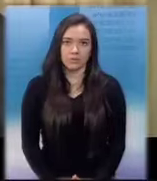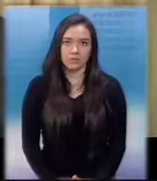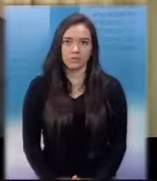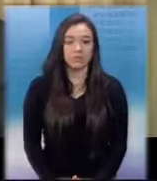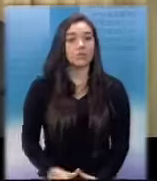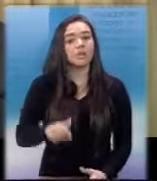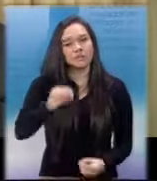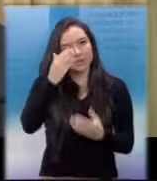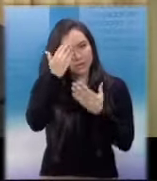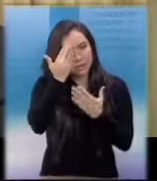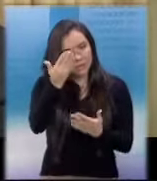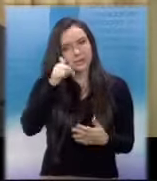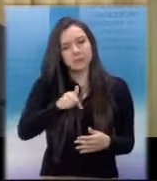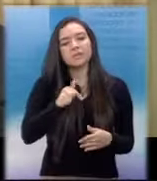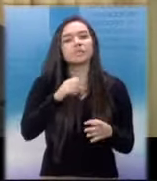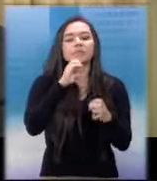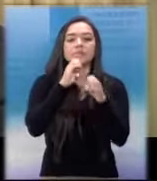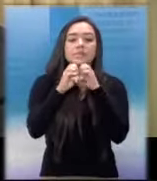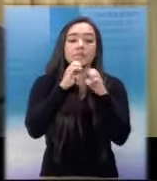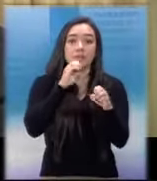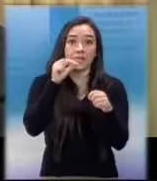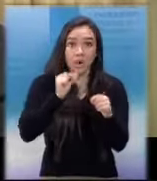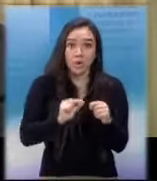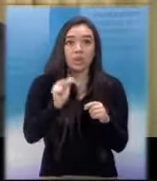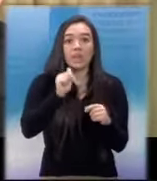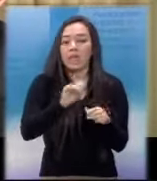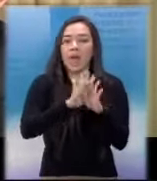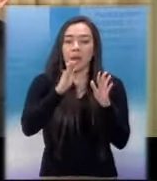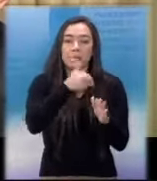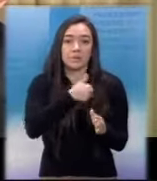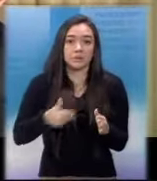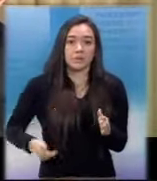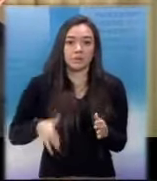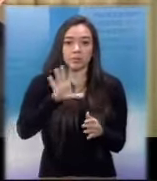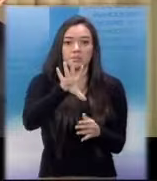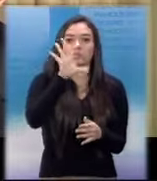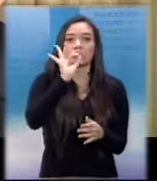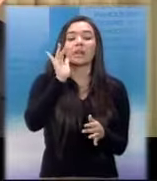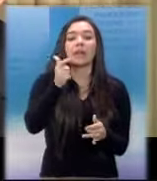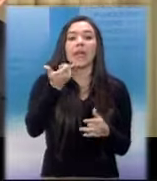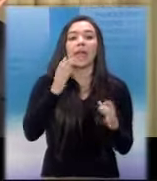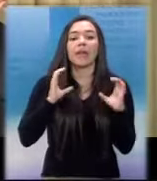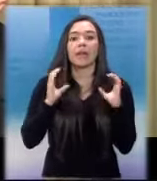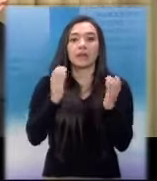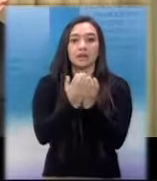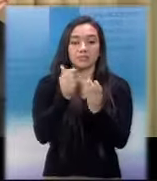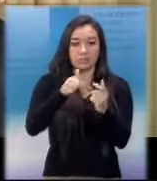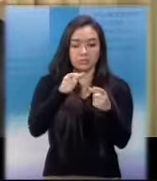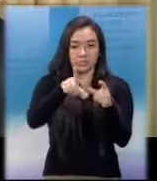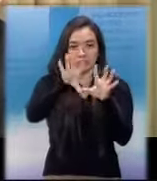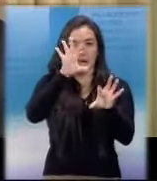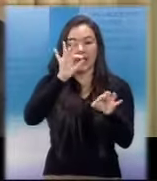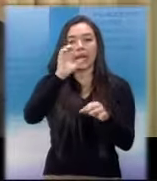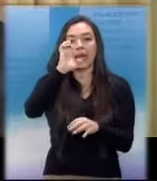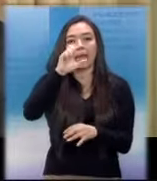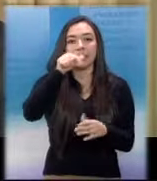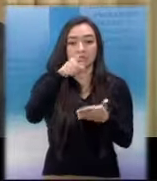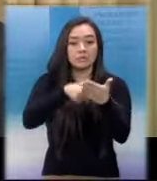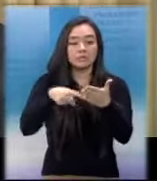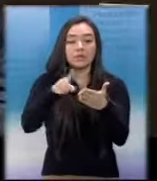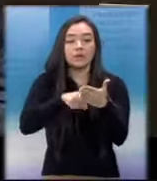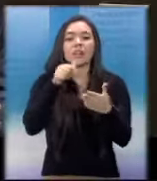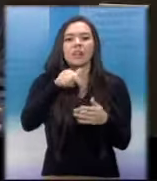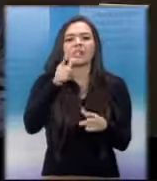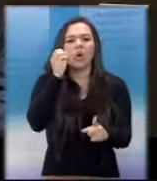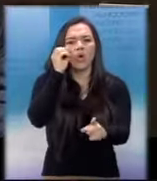Gracias por este espacio, diputado Crespo. Usted ya ha sido elegido como presidente del Parlamento para el periodo 2014. ¿Cuáles son los objetivos para el